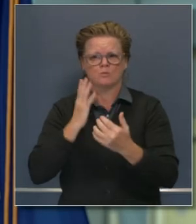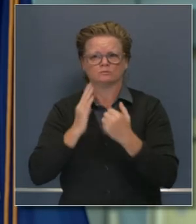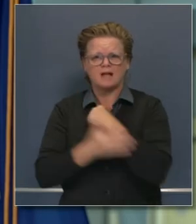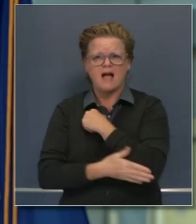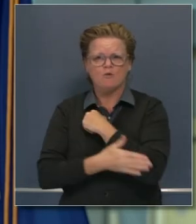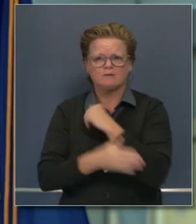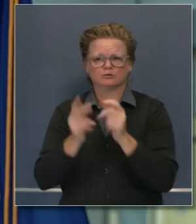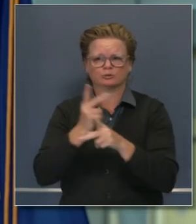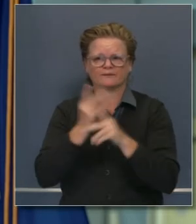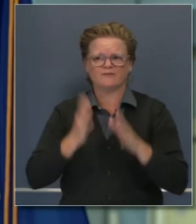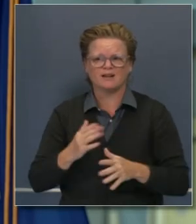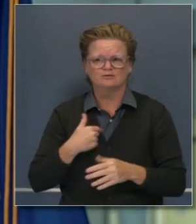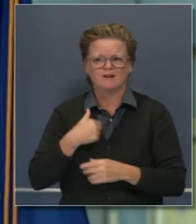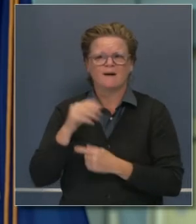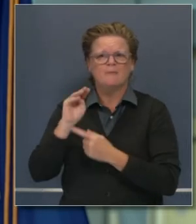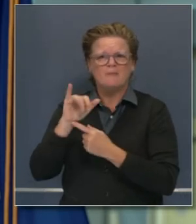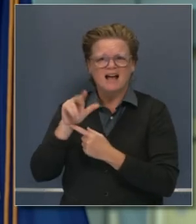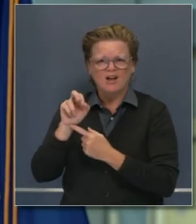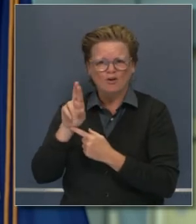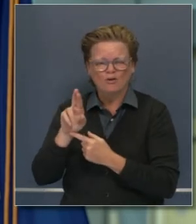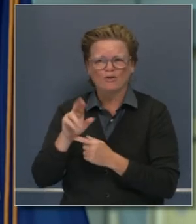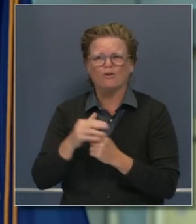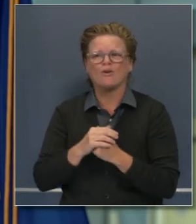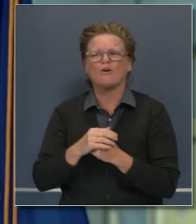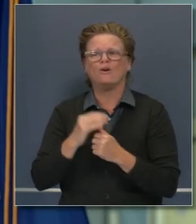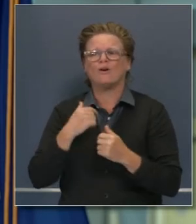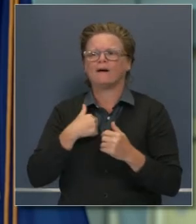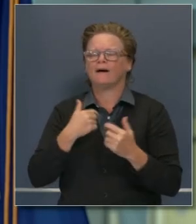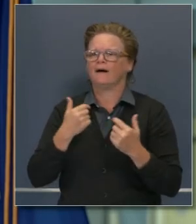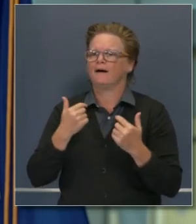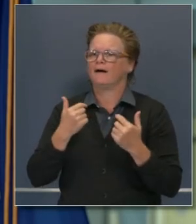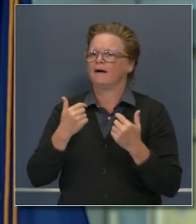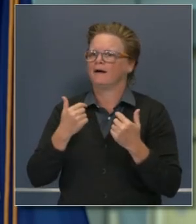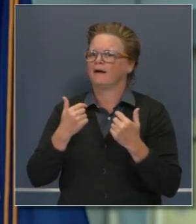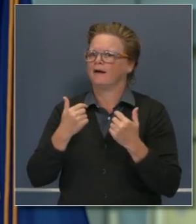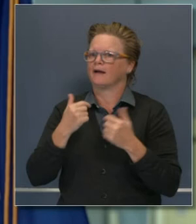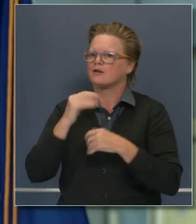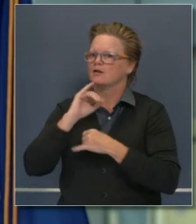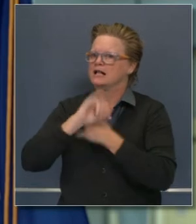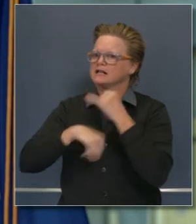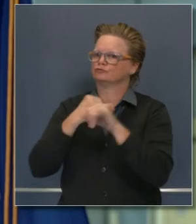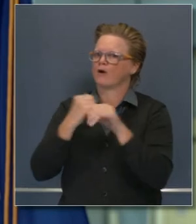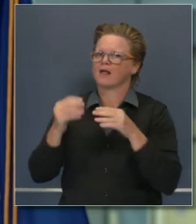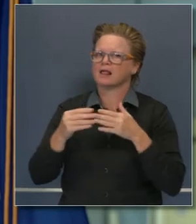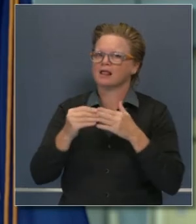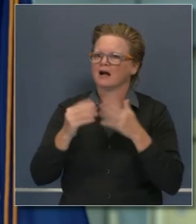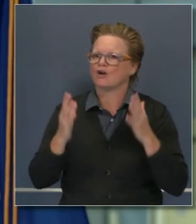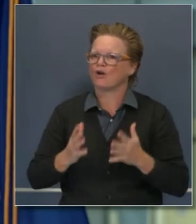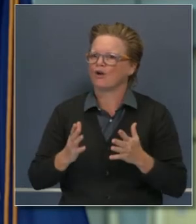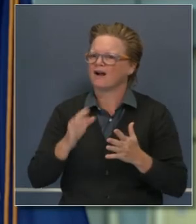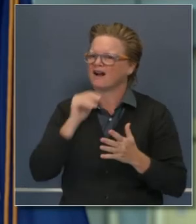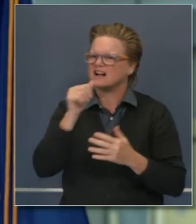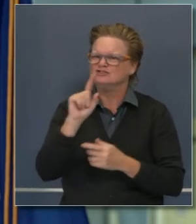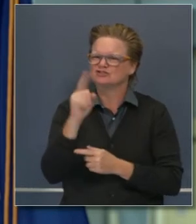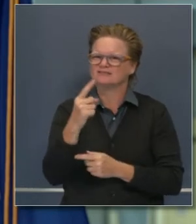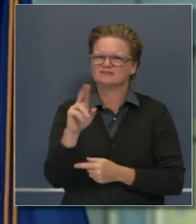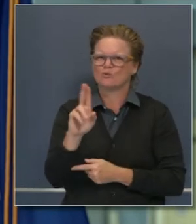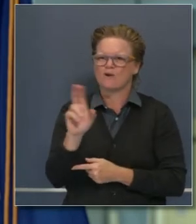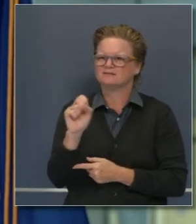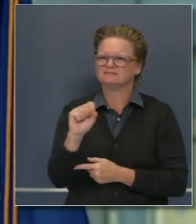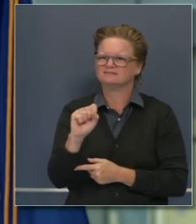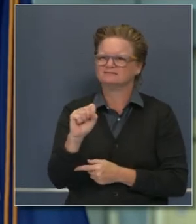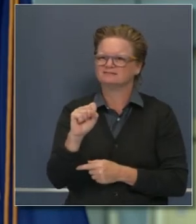del condado, como alcalde, en que asumimos liderazgo nacional, no solo estatal.